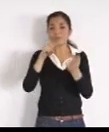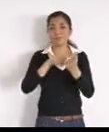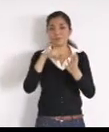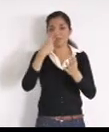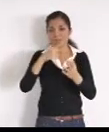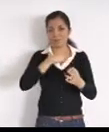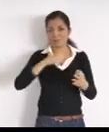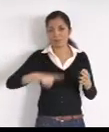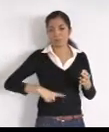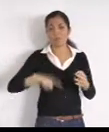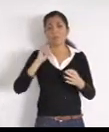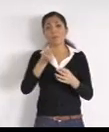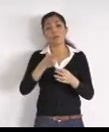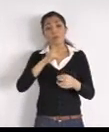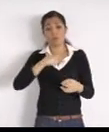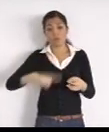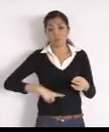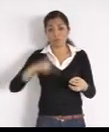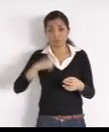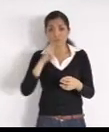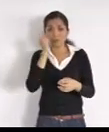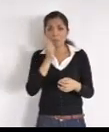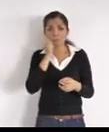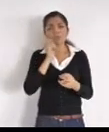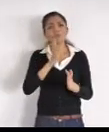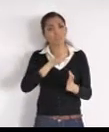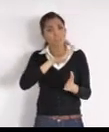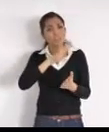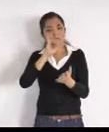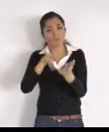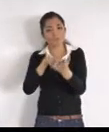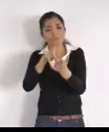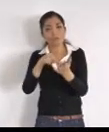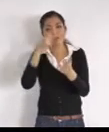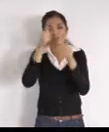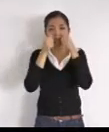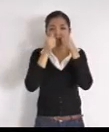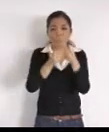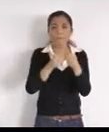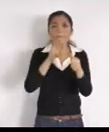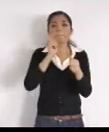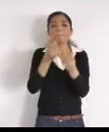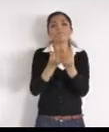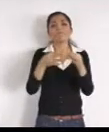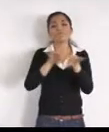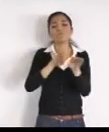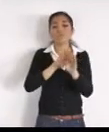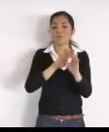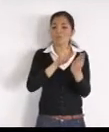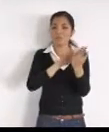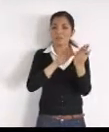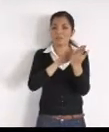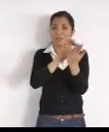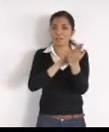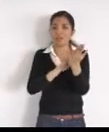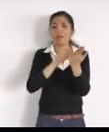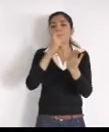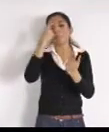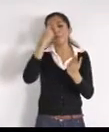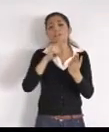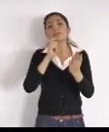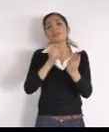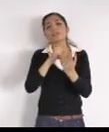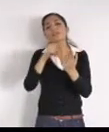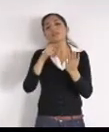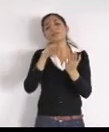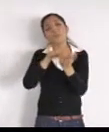lo plasmó, en una solicitud formal, por escrito, de tener una incorporación, al sistema, de la metrópoli, de los ocho municipios, metropolitanos,